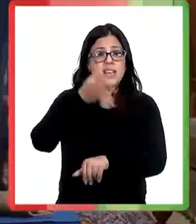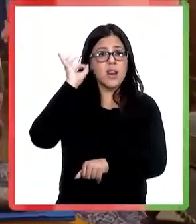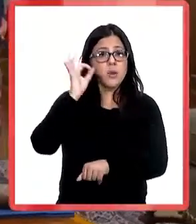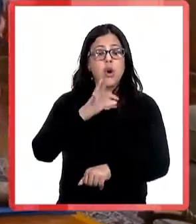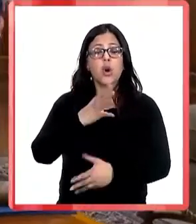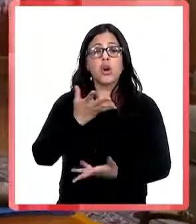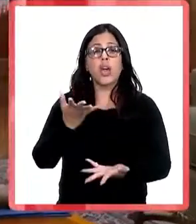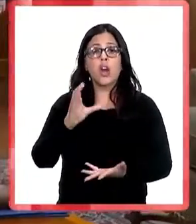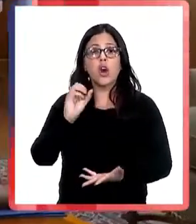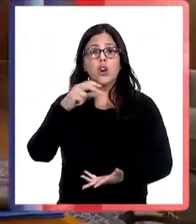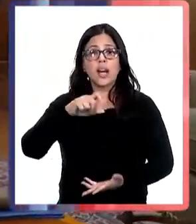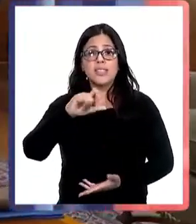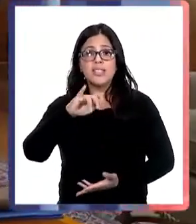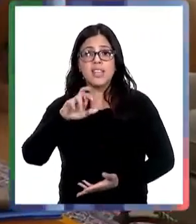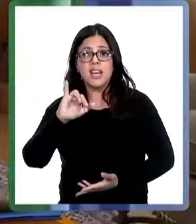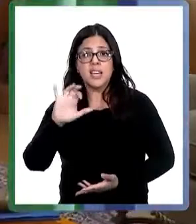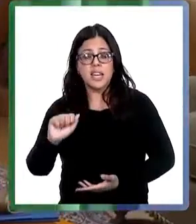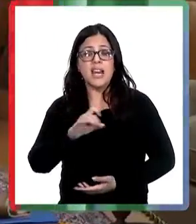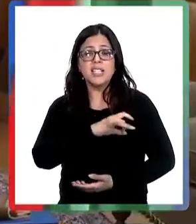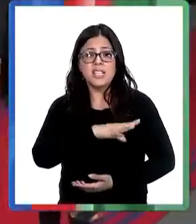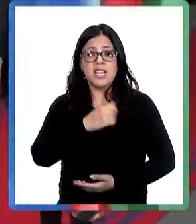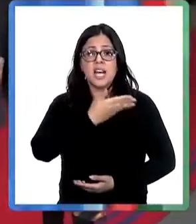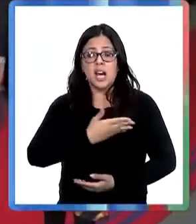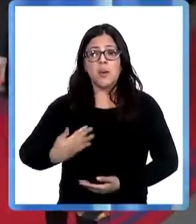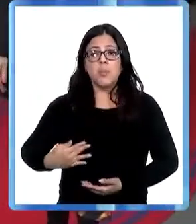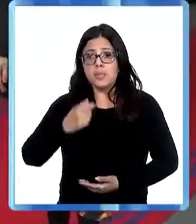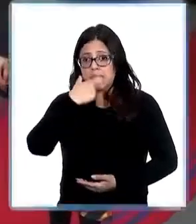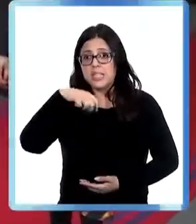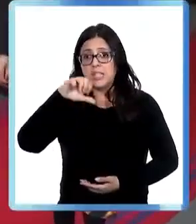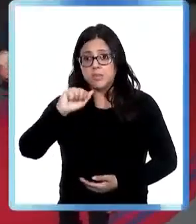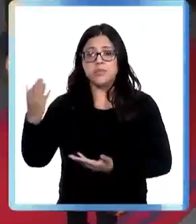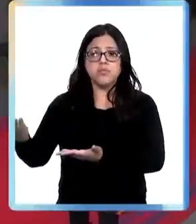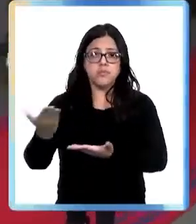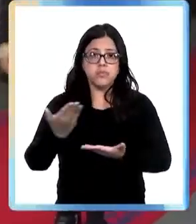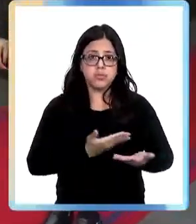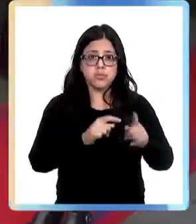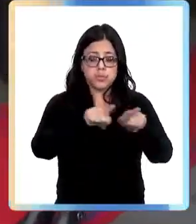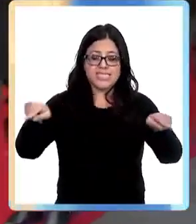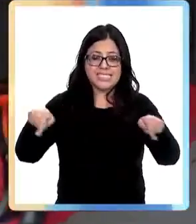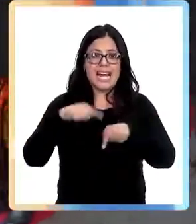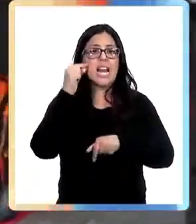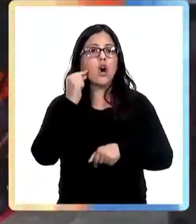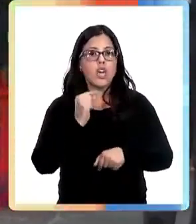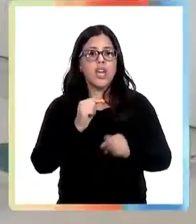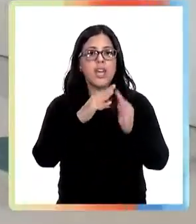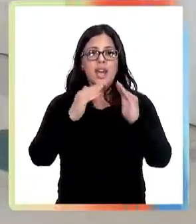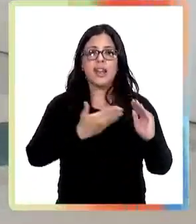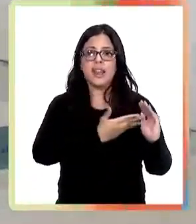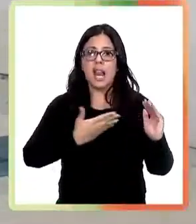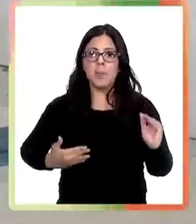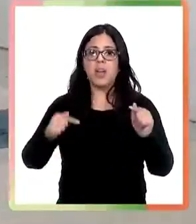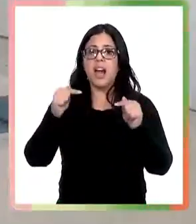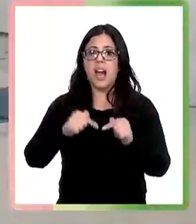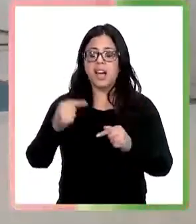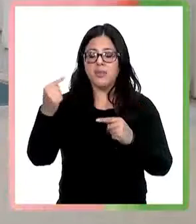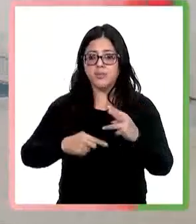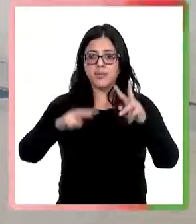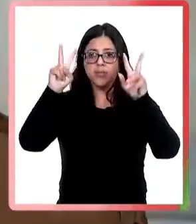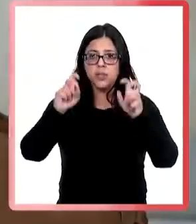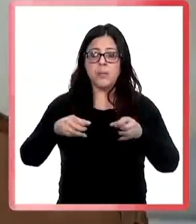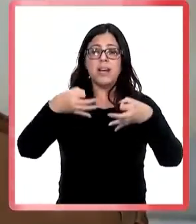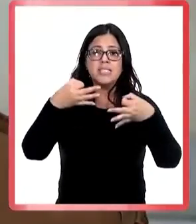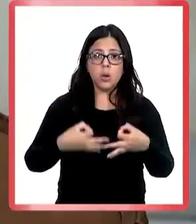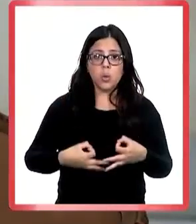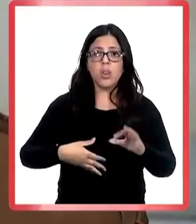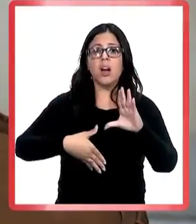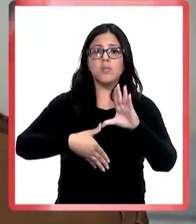de la reunión con la canciller chilena, el mandatario Gabriel Boric recibió a la autoridad en el Salón O'Higgins de la Moneda. En la cita se